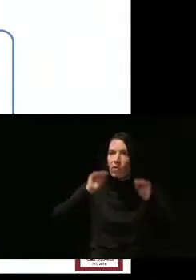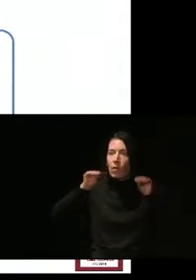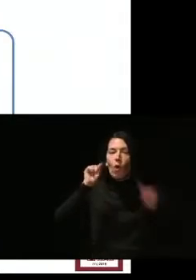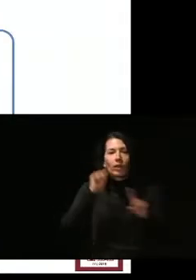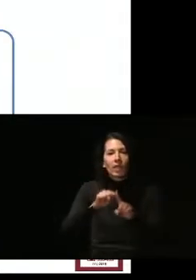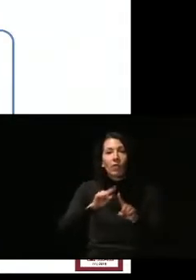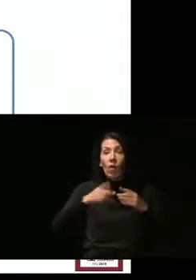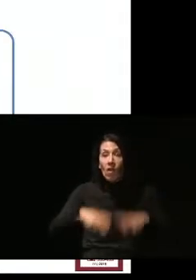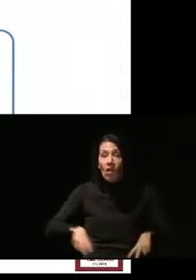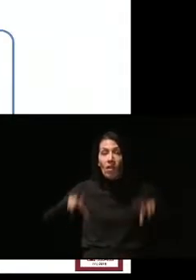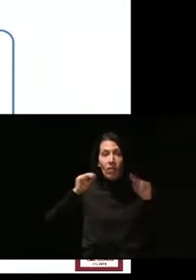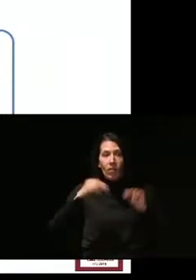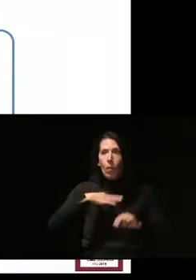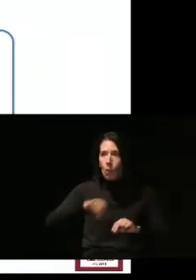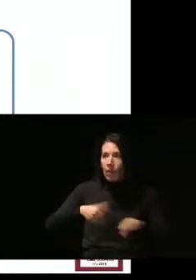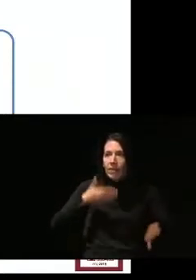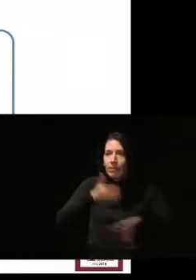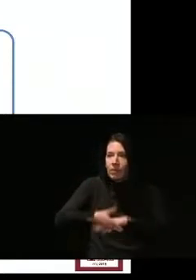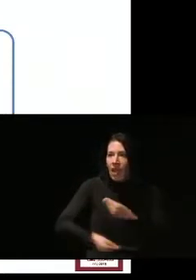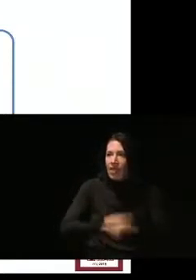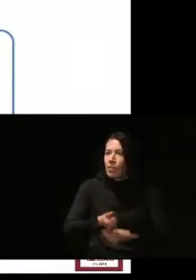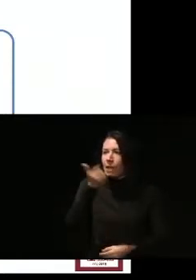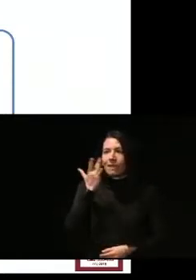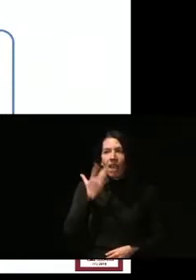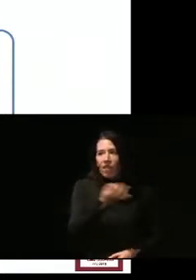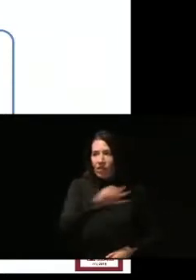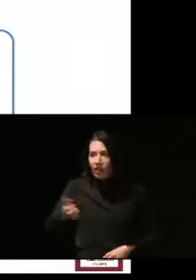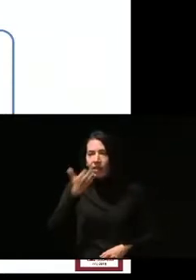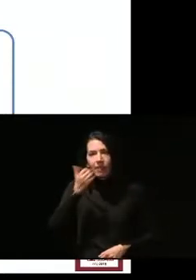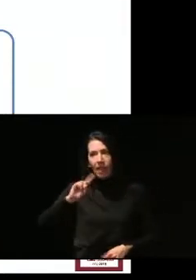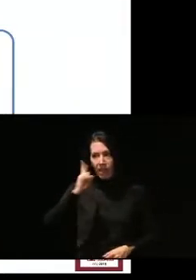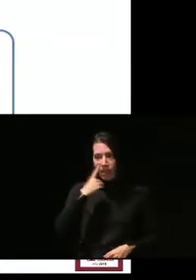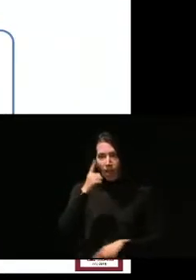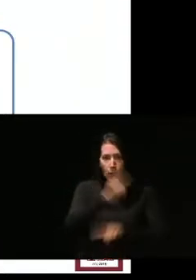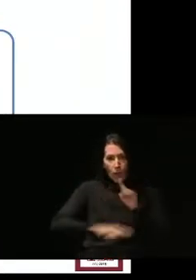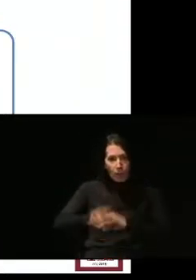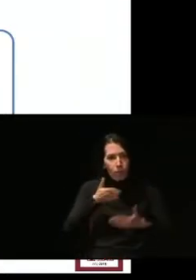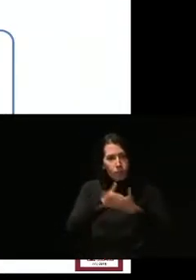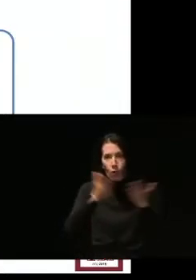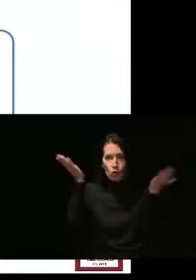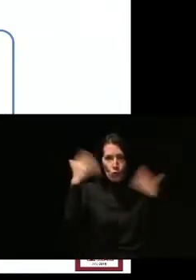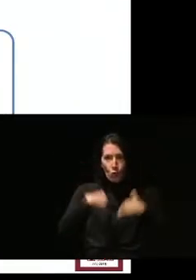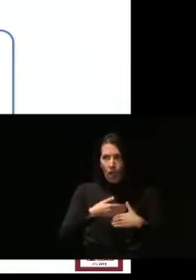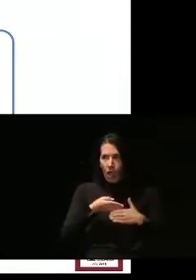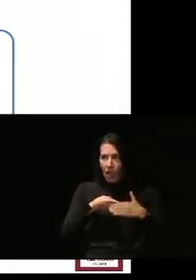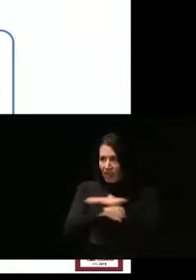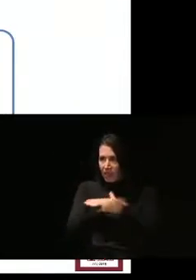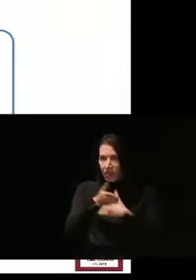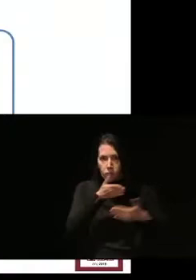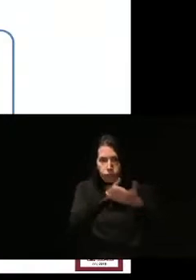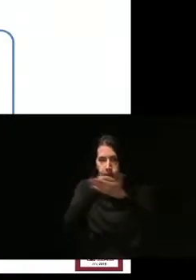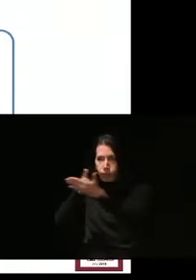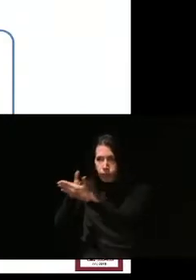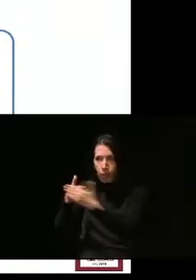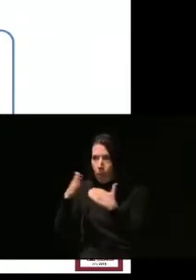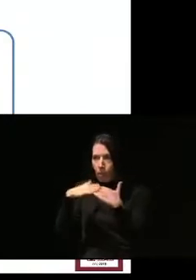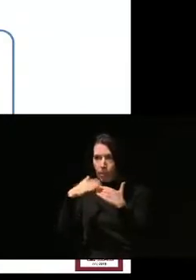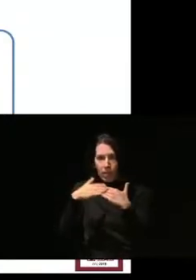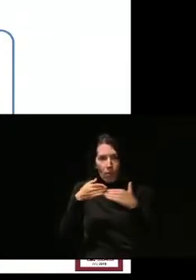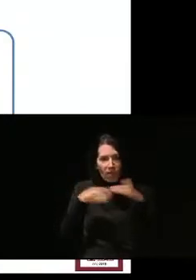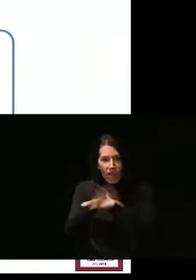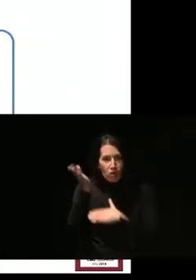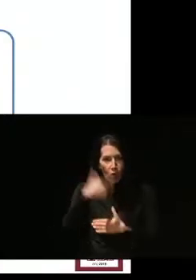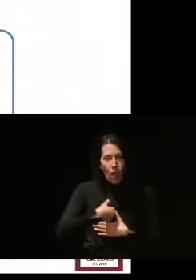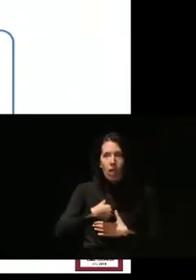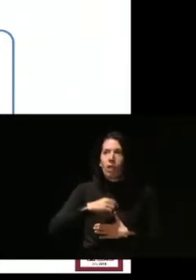capaces de poder intervenir de una manera eficaz cuando se detectaban estas medidas o estas ausencias en las condiciones mínimas de accesibilidad.